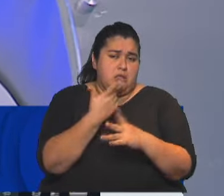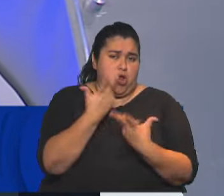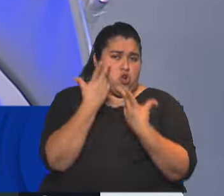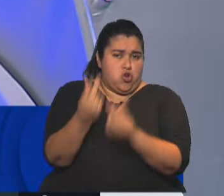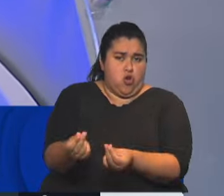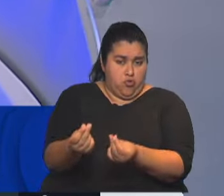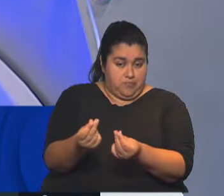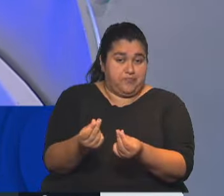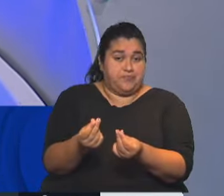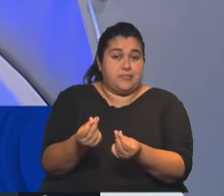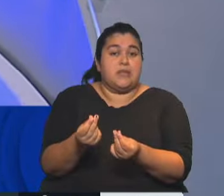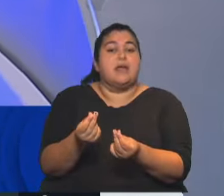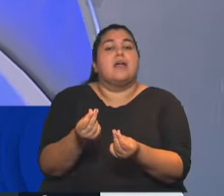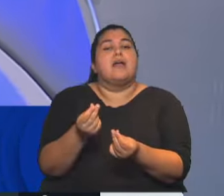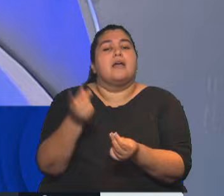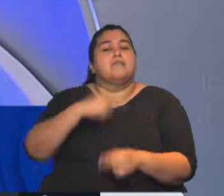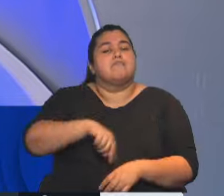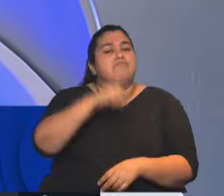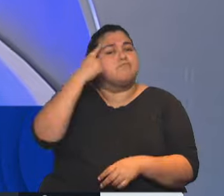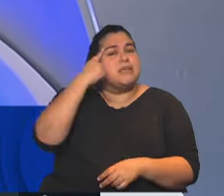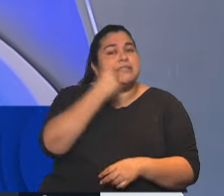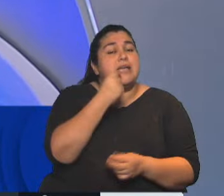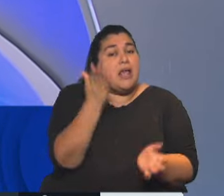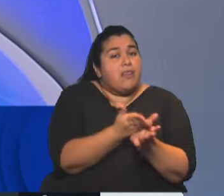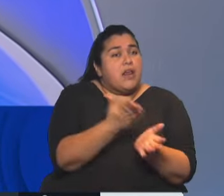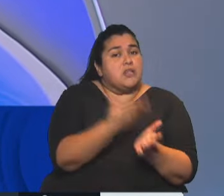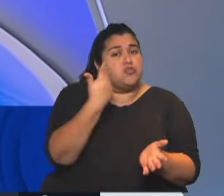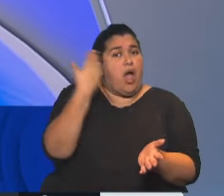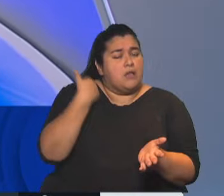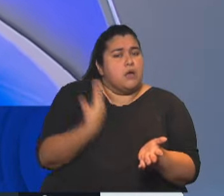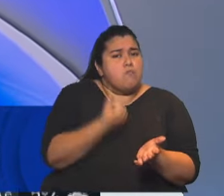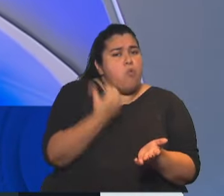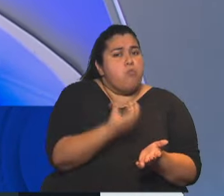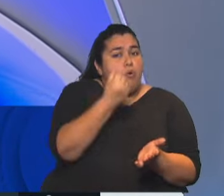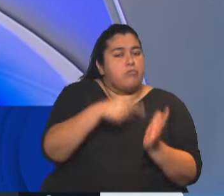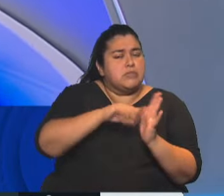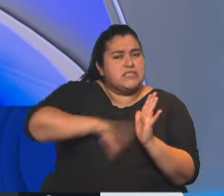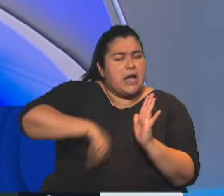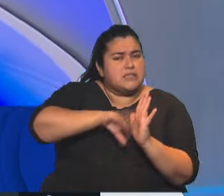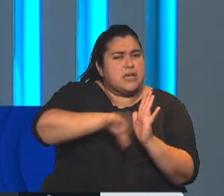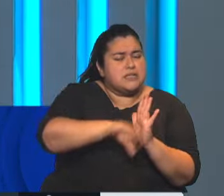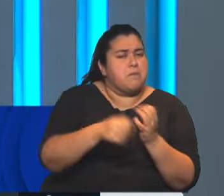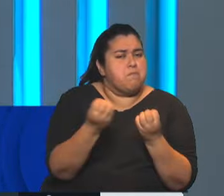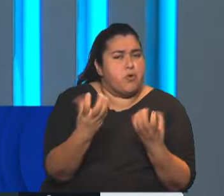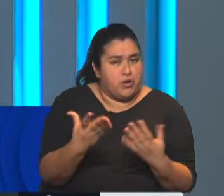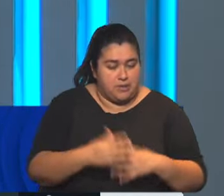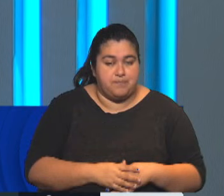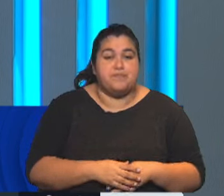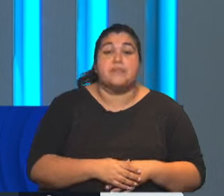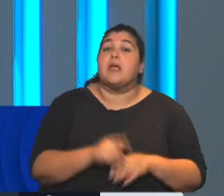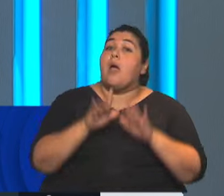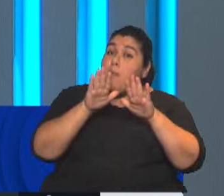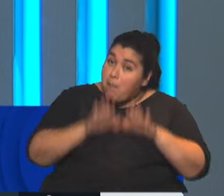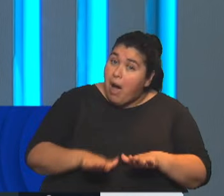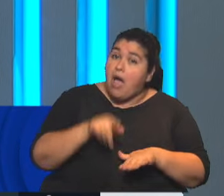consideran que hay un montón de derechos que ya van a quedar excluidos de la legislación. siempre dicen que el éxito de un paro de estas